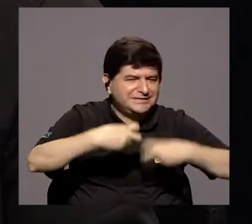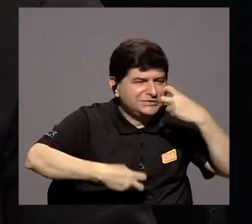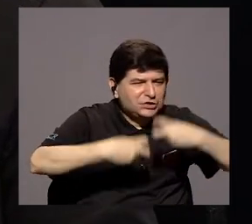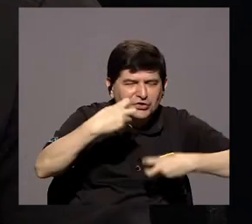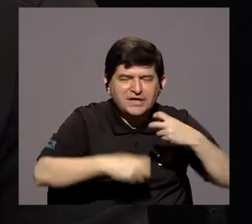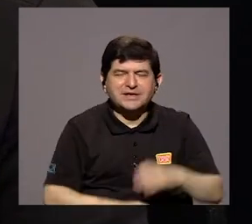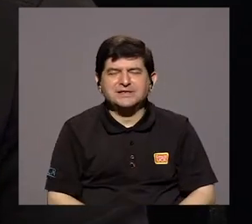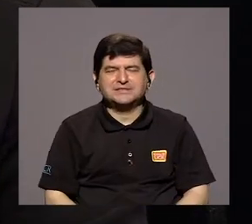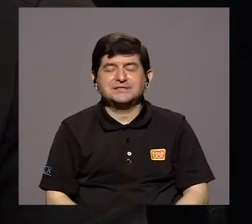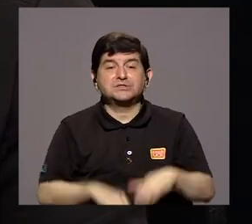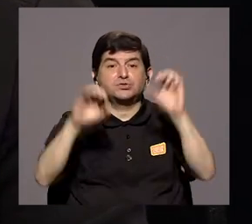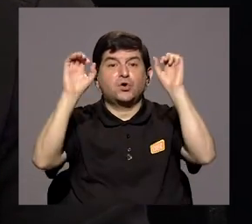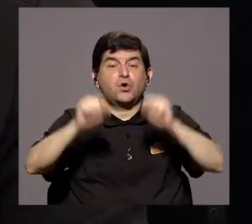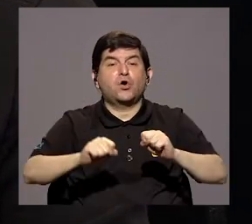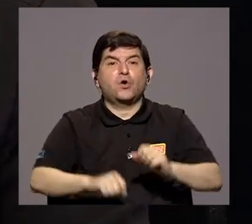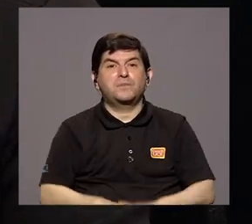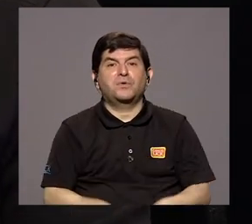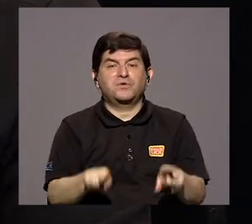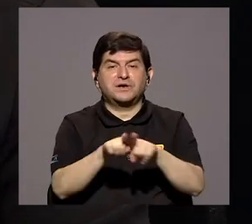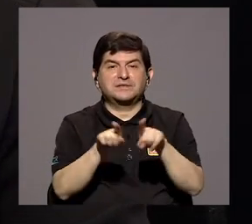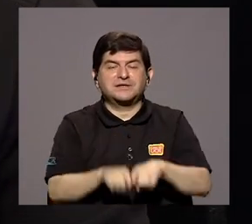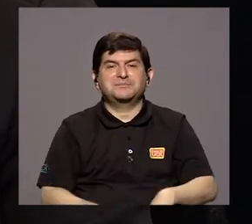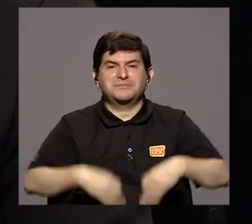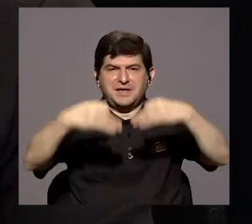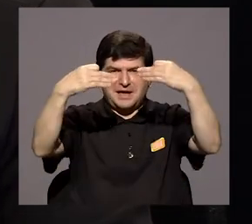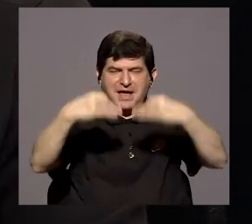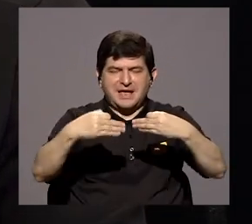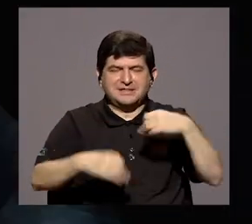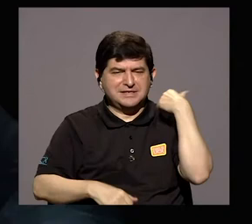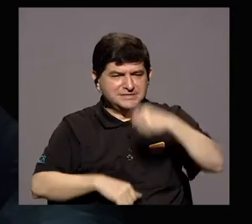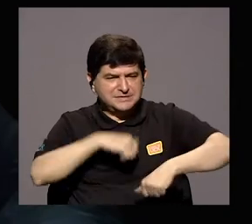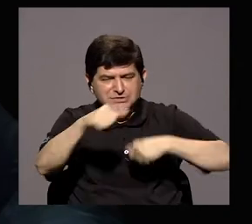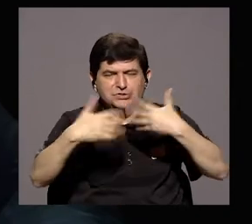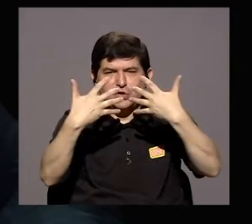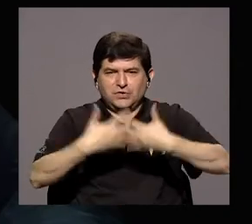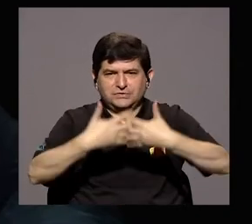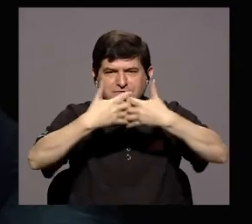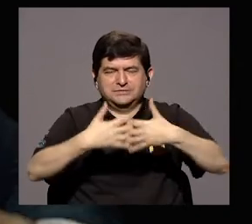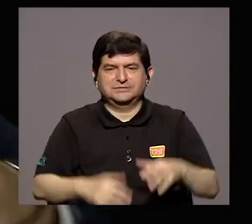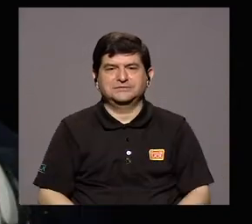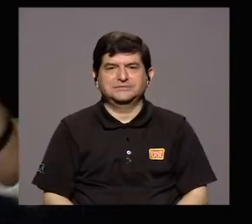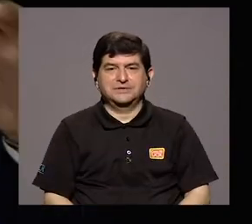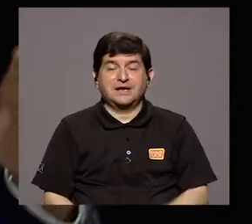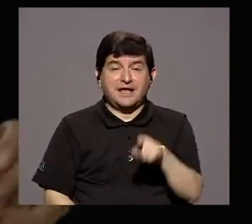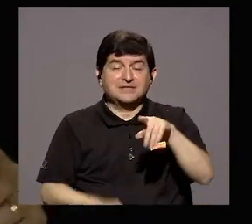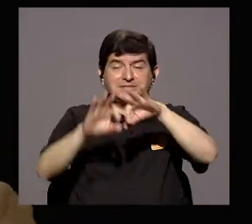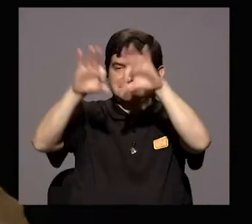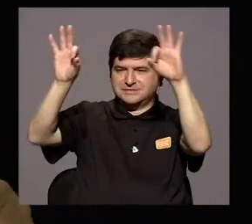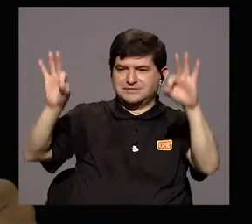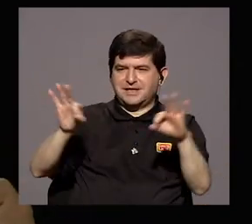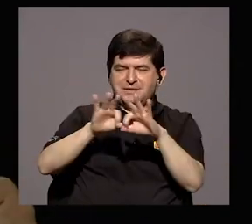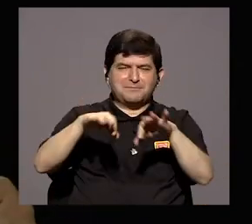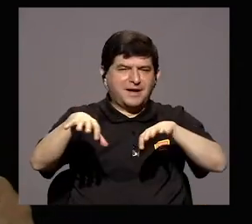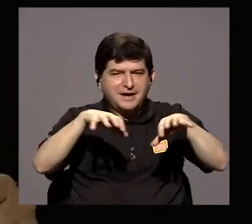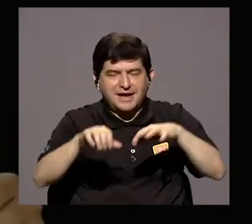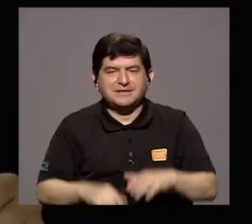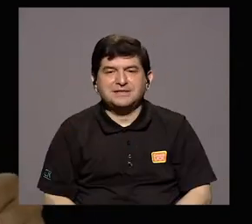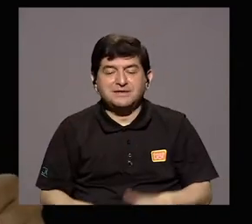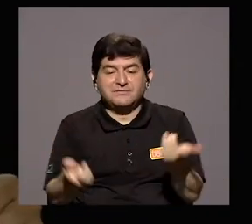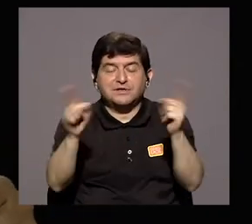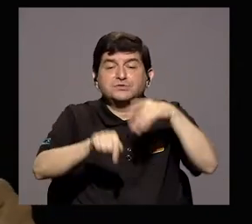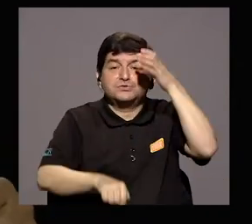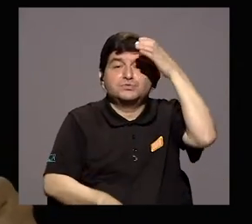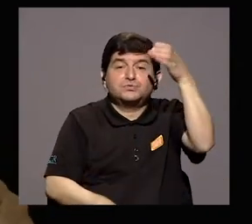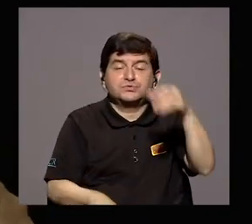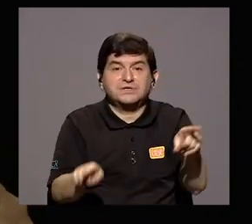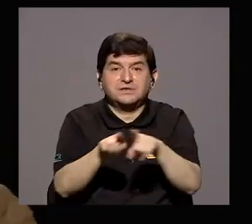cómo empoderarlos en materia de decisiones de emprendimientos y demás. Muy bien. Don Denis, nos da una imagen dinámica de lo que sucede en cultura